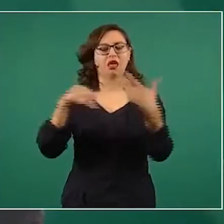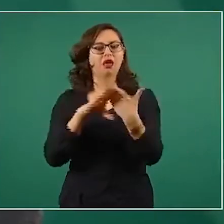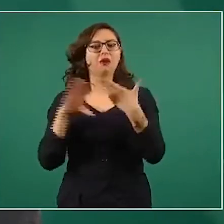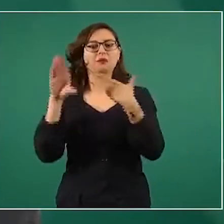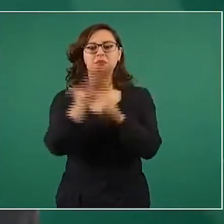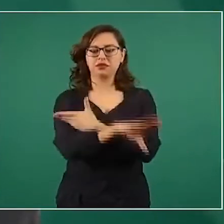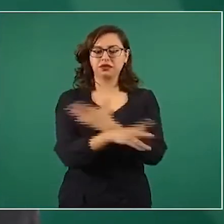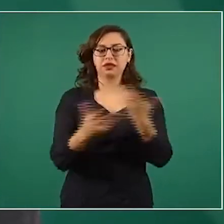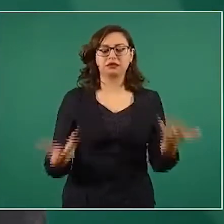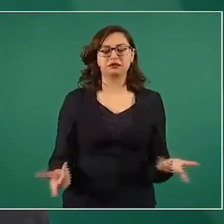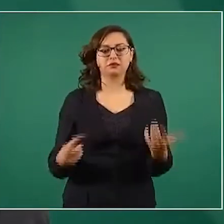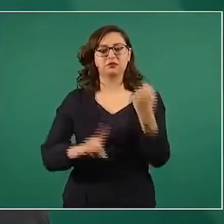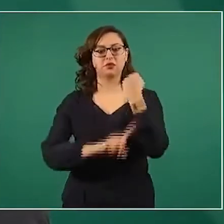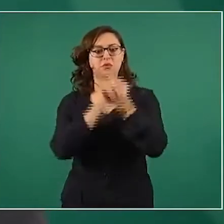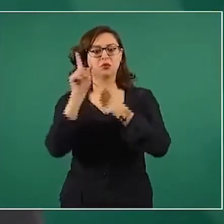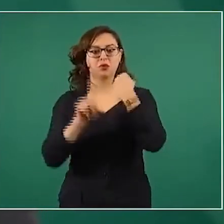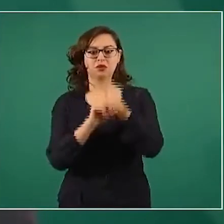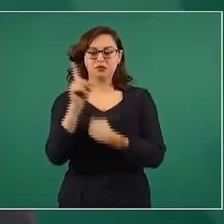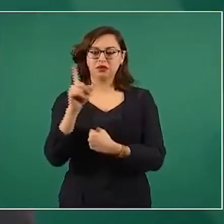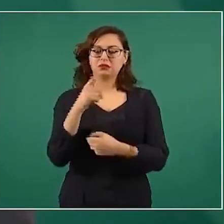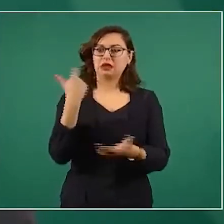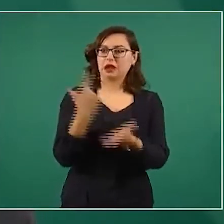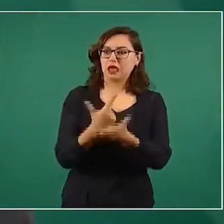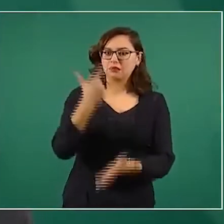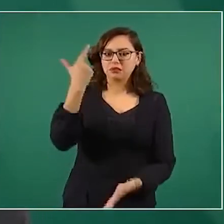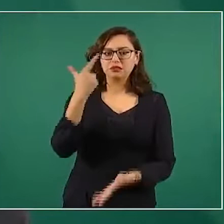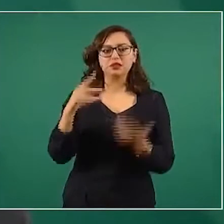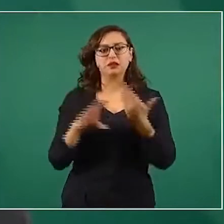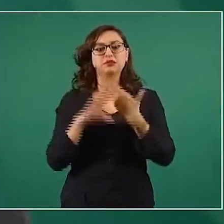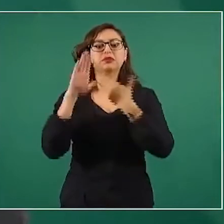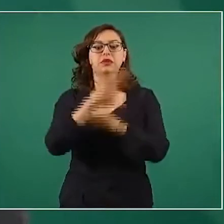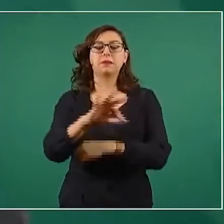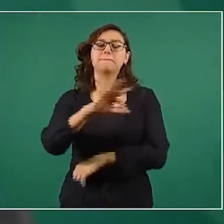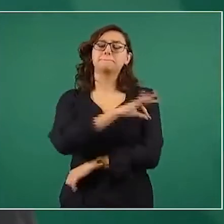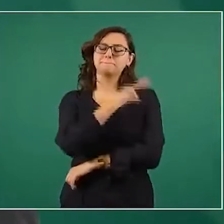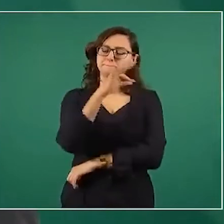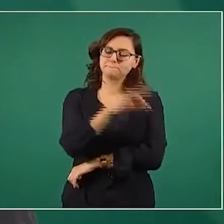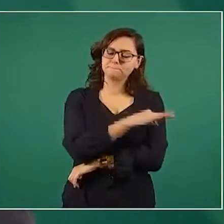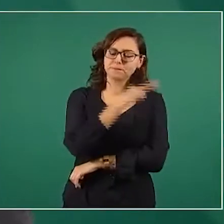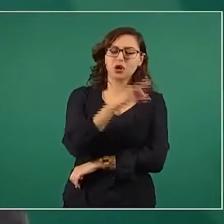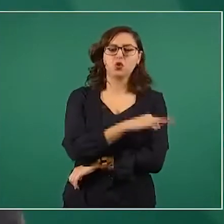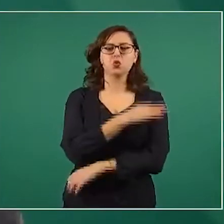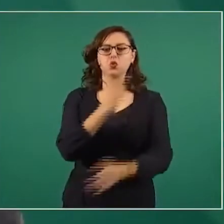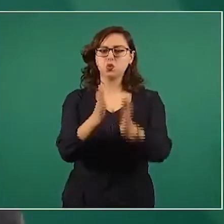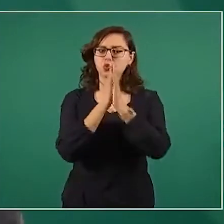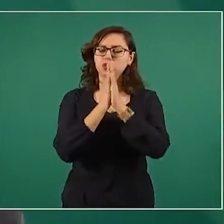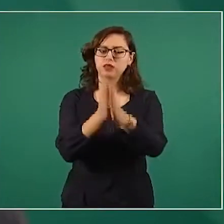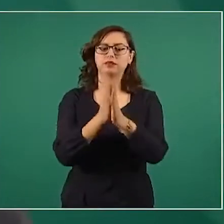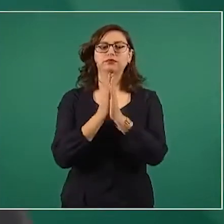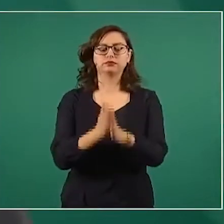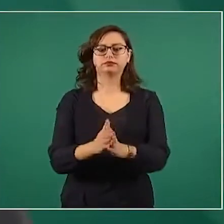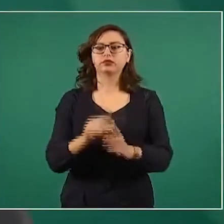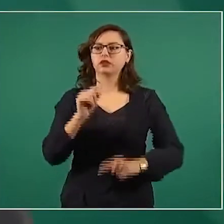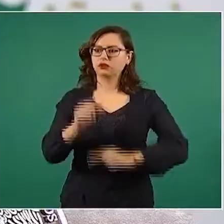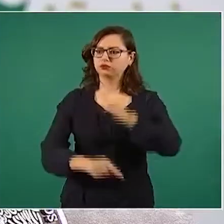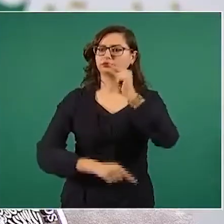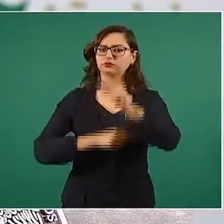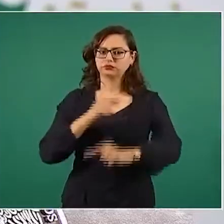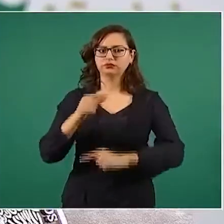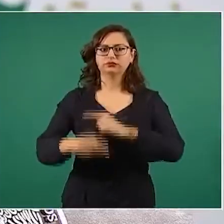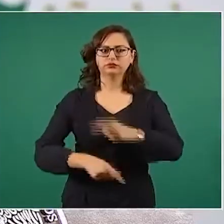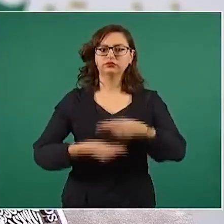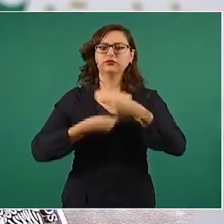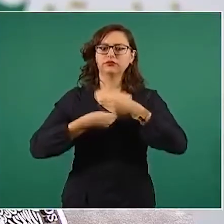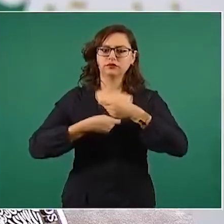complicaciones y de muerte. Vacúnate, estaremos informando puntualmente dónde va avanzando la vacunación,